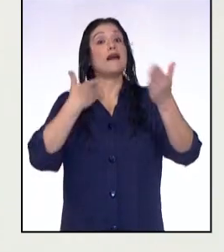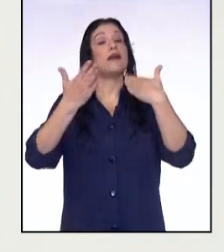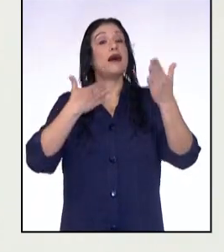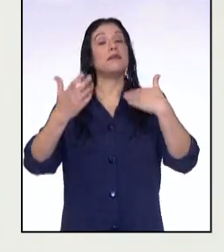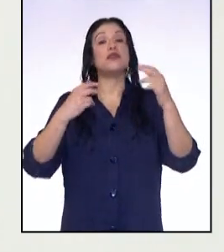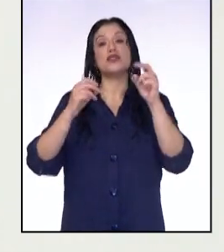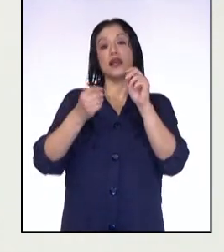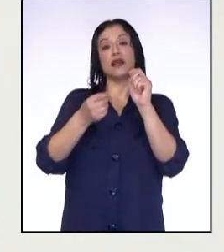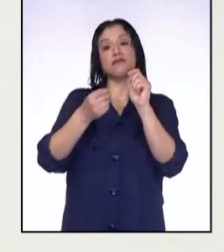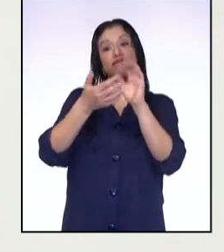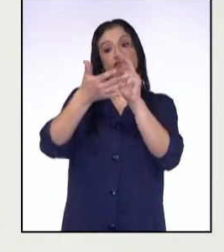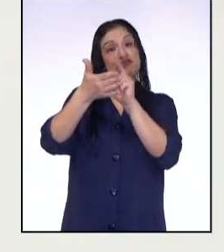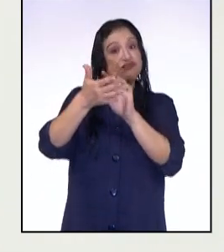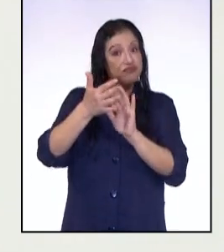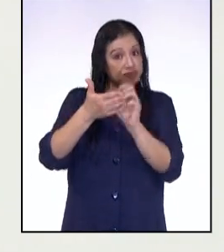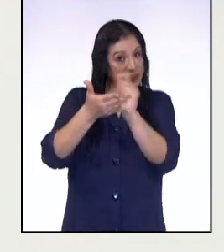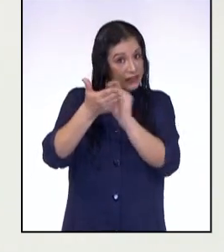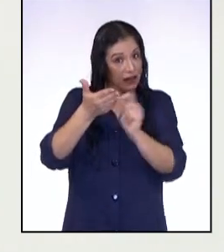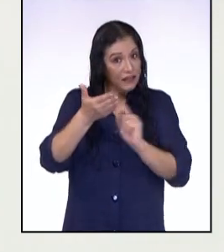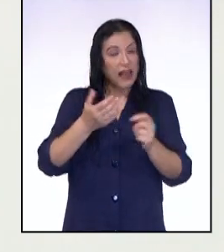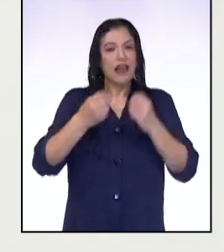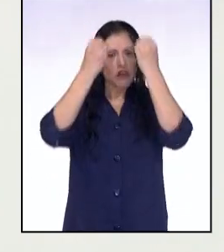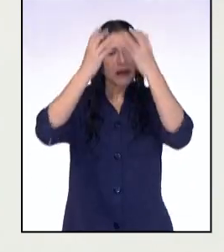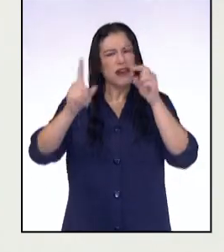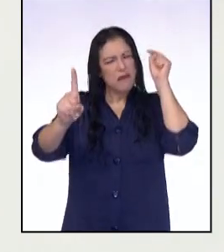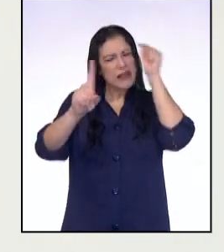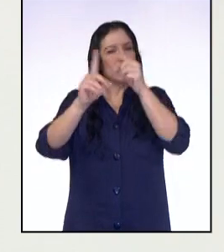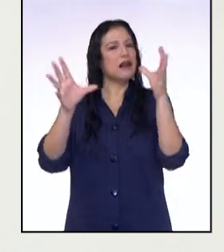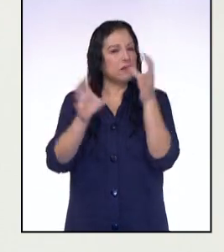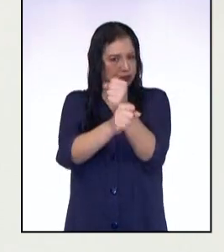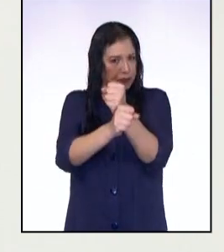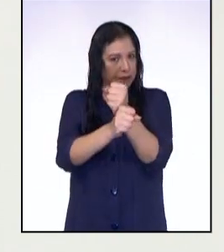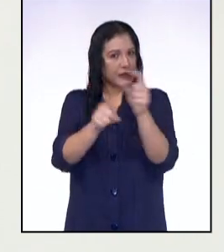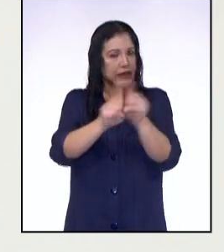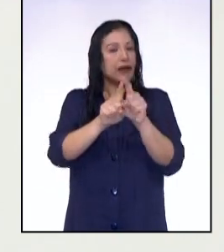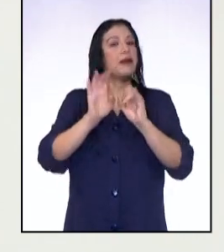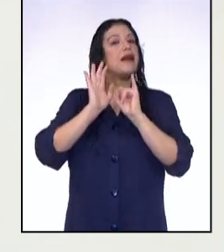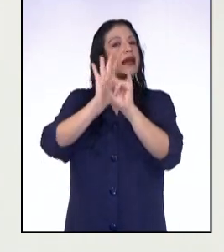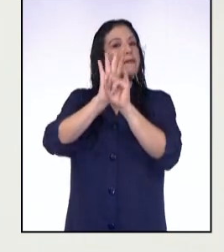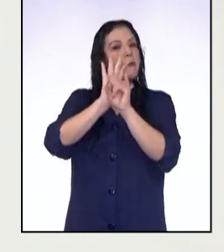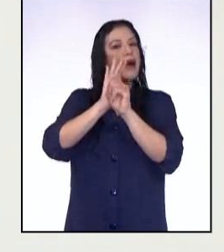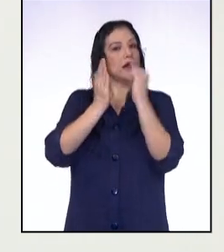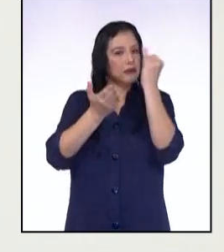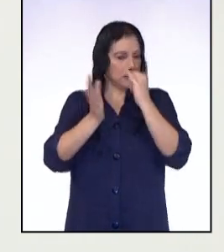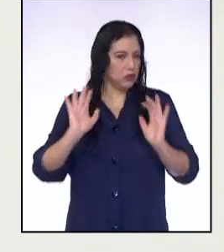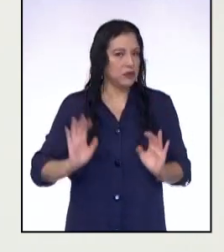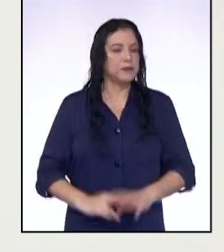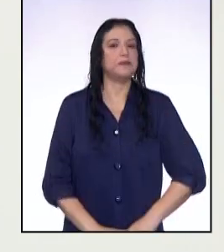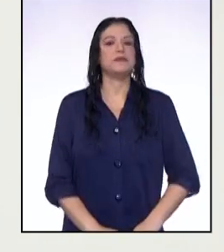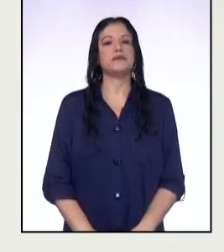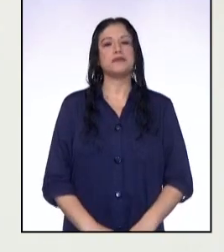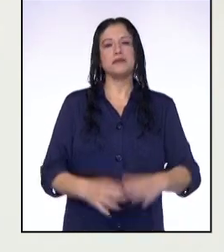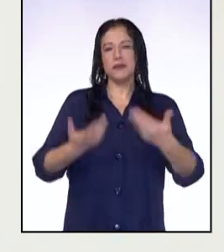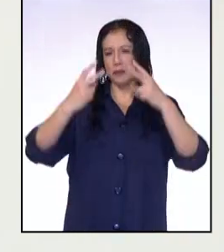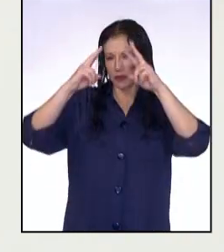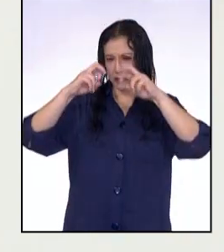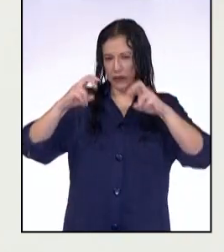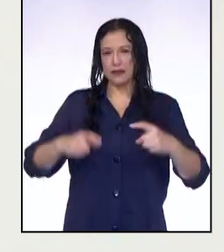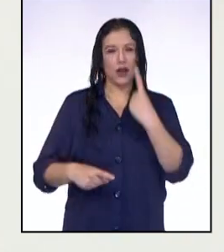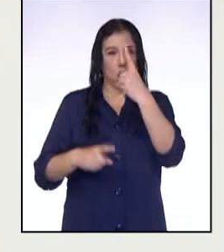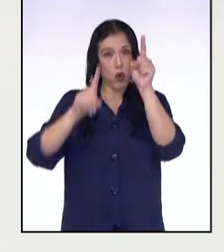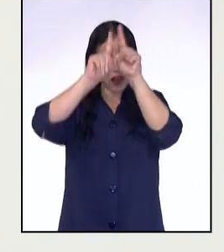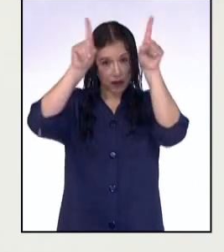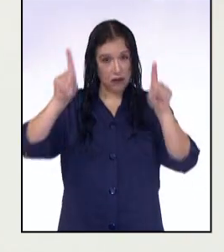textos donde usaremos información específica y sintetizada. Y también imágenes e ilustraciones. Vamos a analizar una